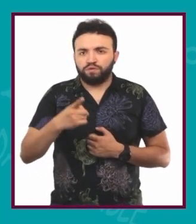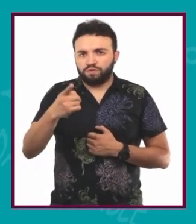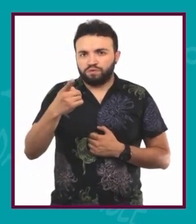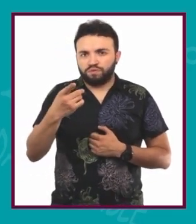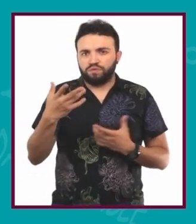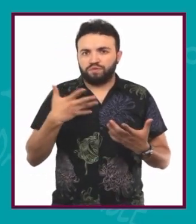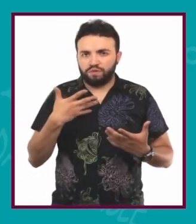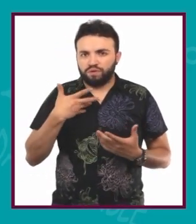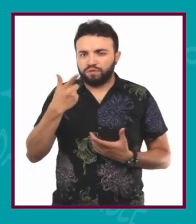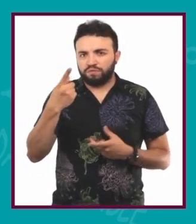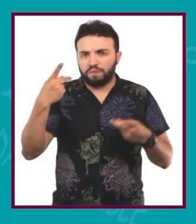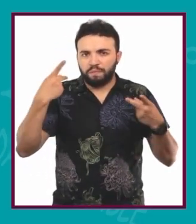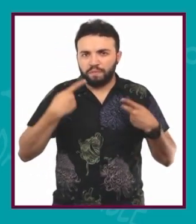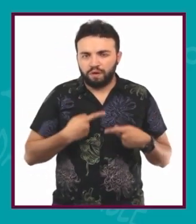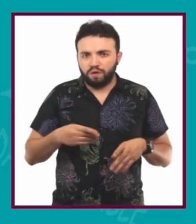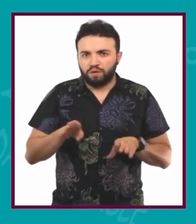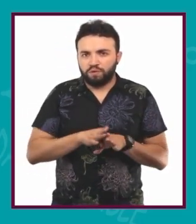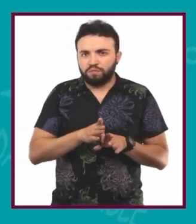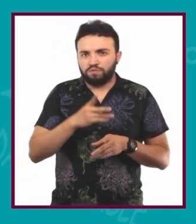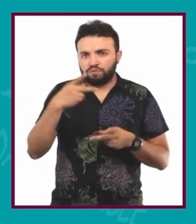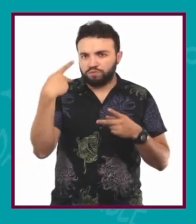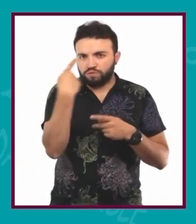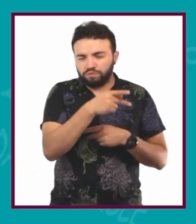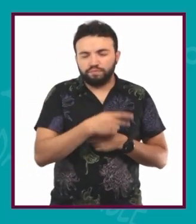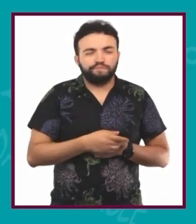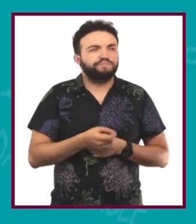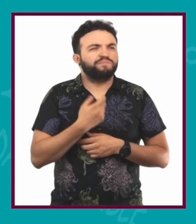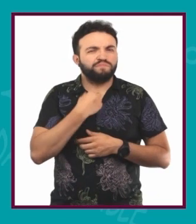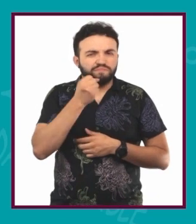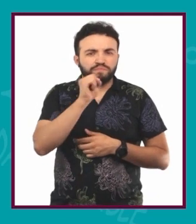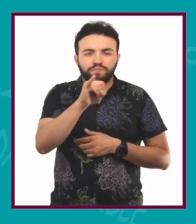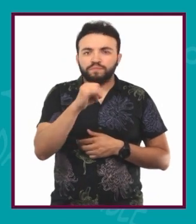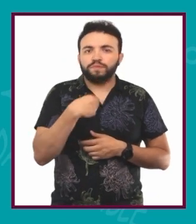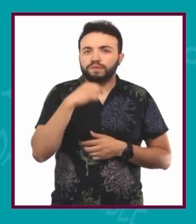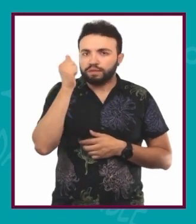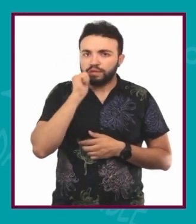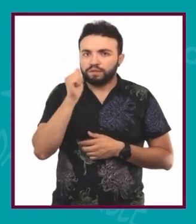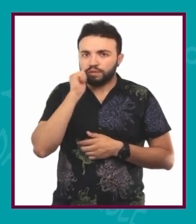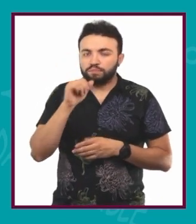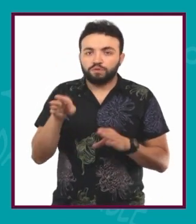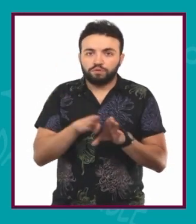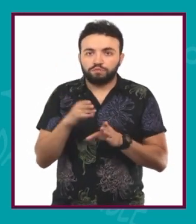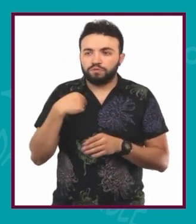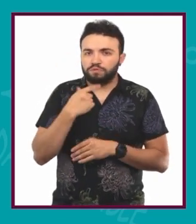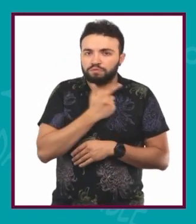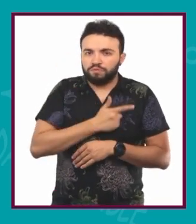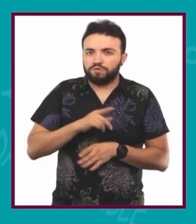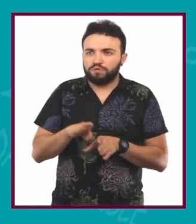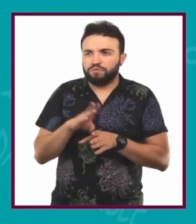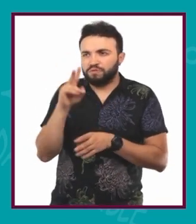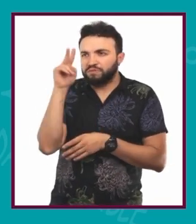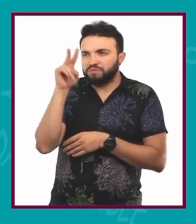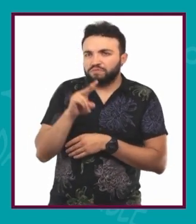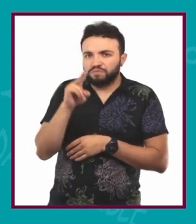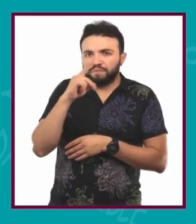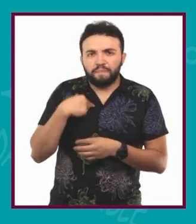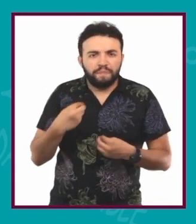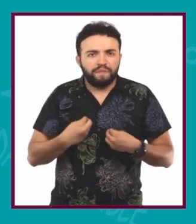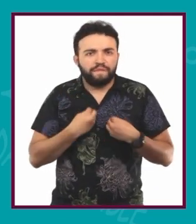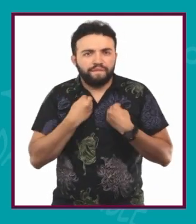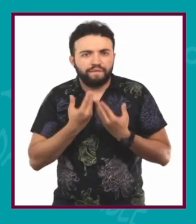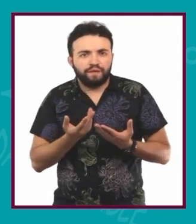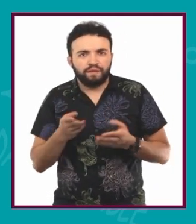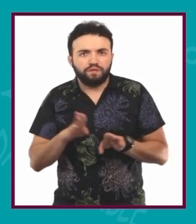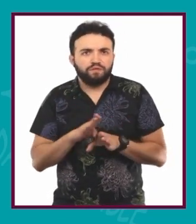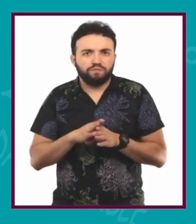Sí, siempre me ha gustado analizar cada aspecto de mi vida, en cada situación que se me presentan, sean cosas